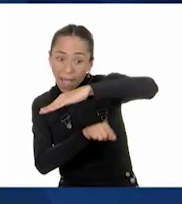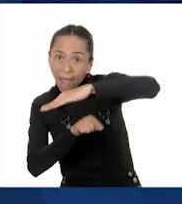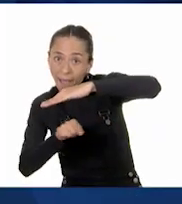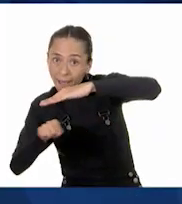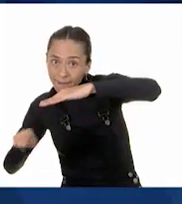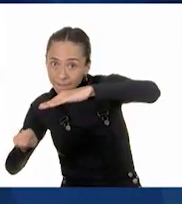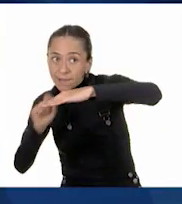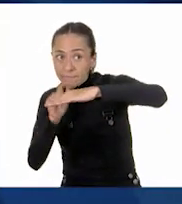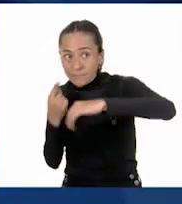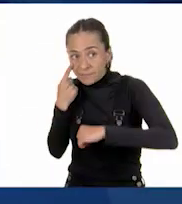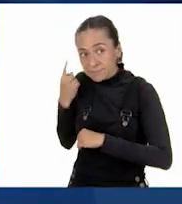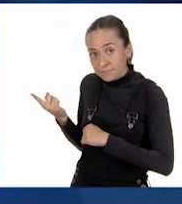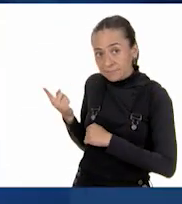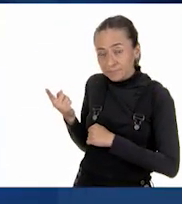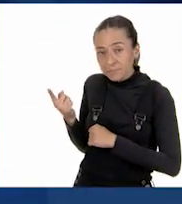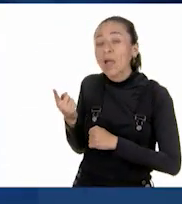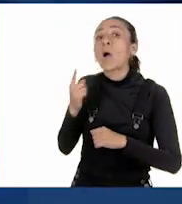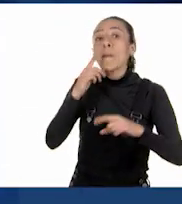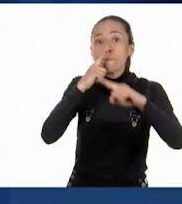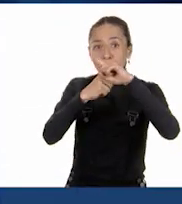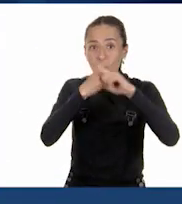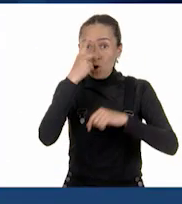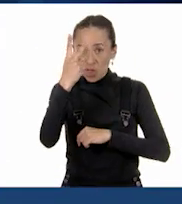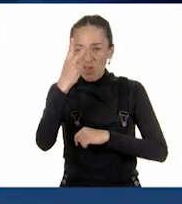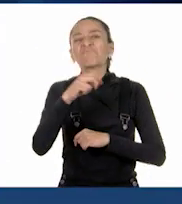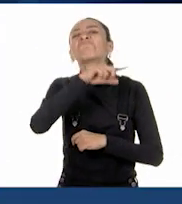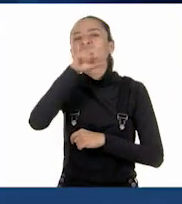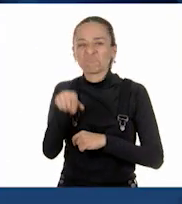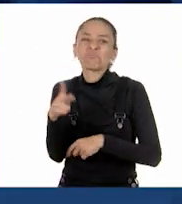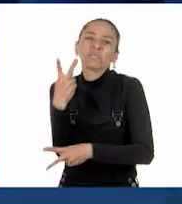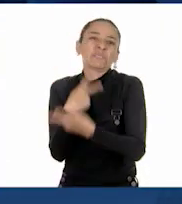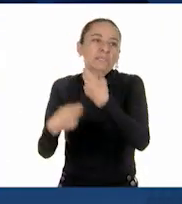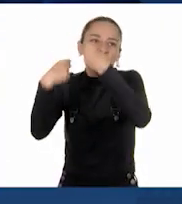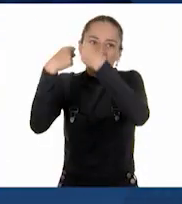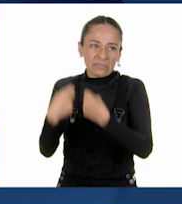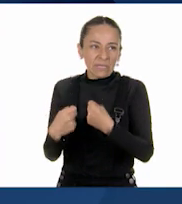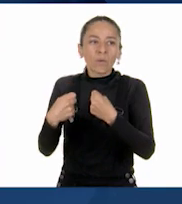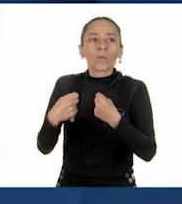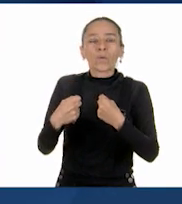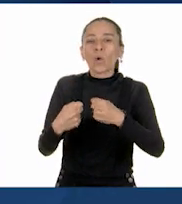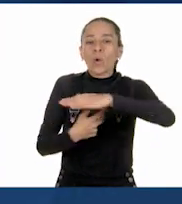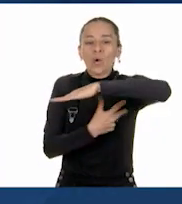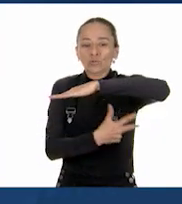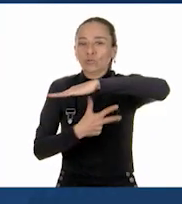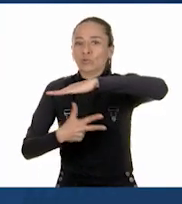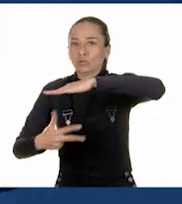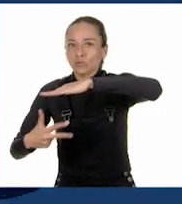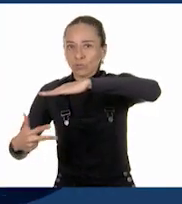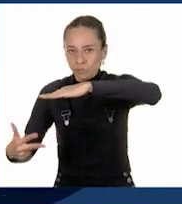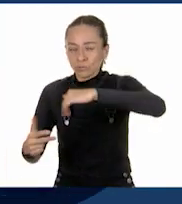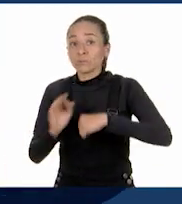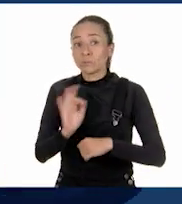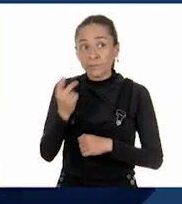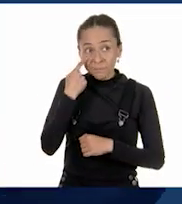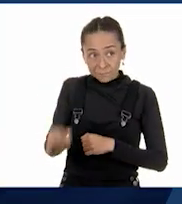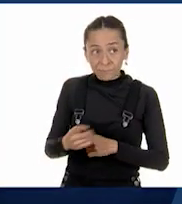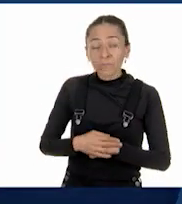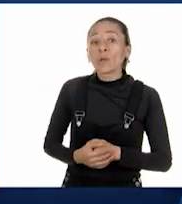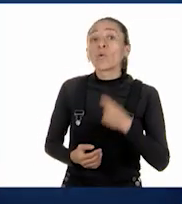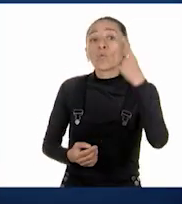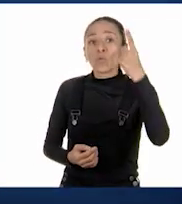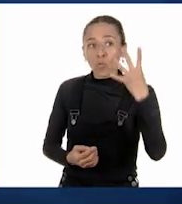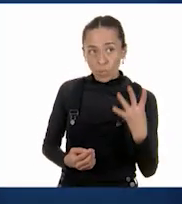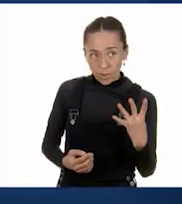me salieron, obtengo octavos. Y mira, así ya puedo decir que en medio de un cuarto y dos cuartos